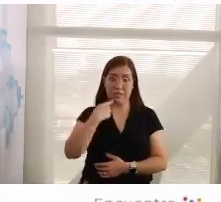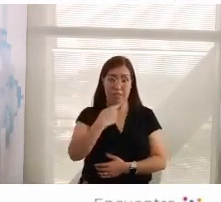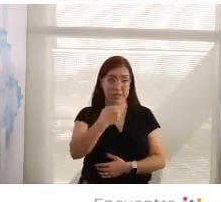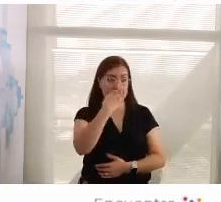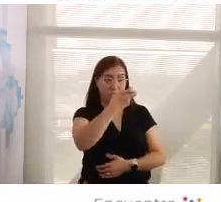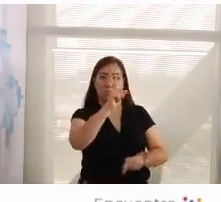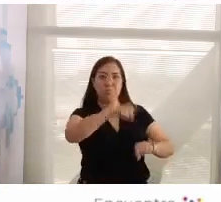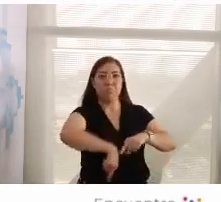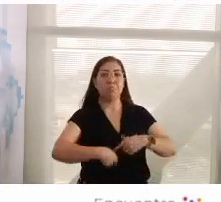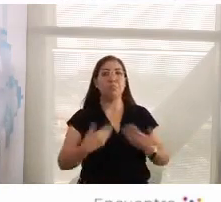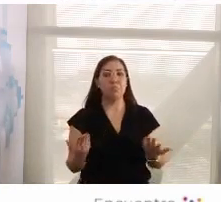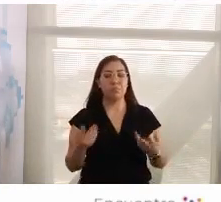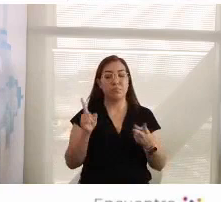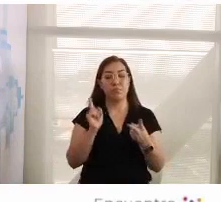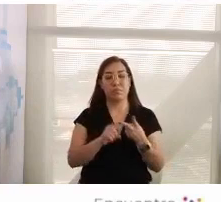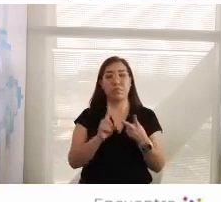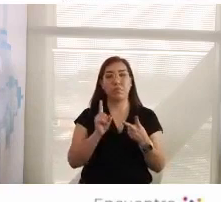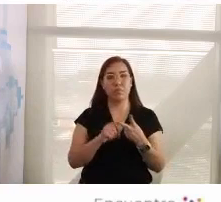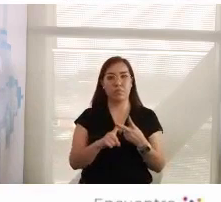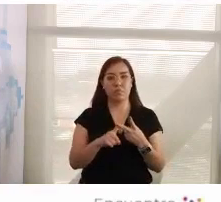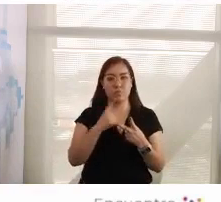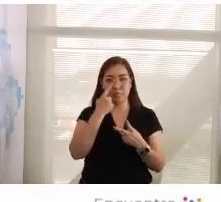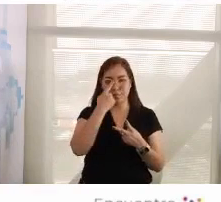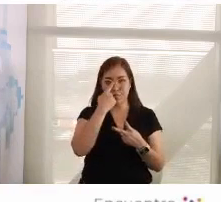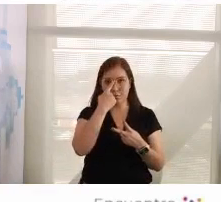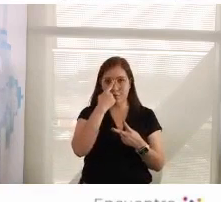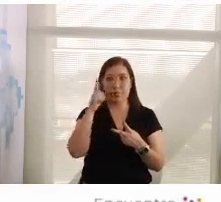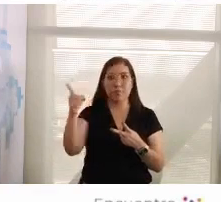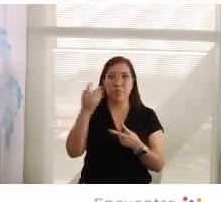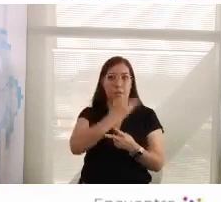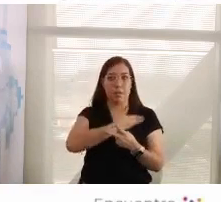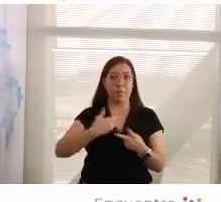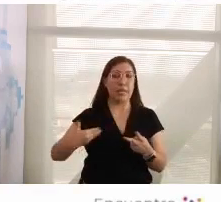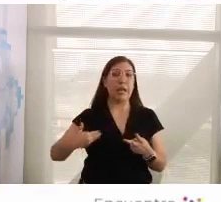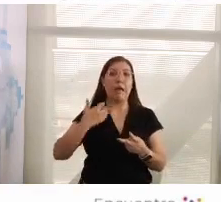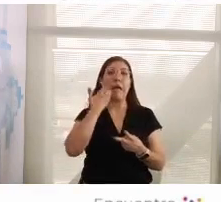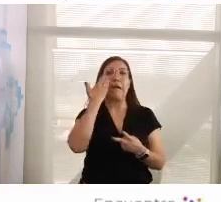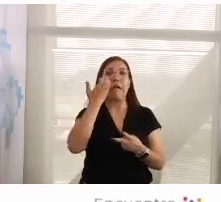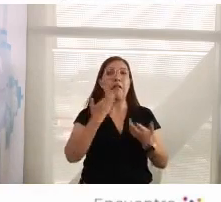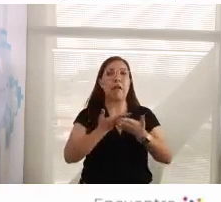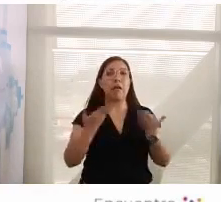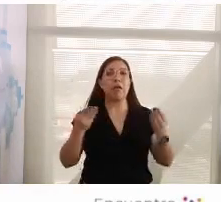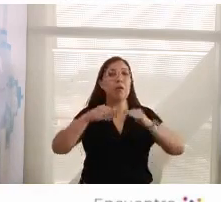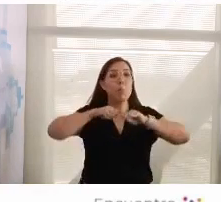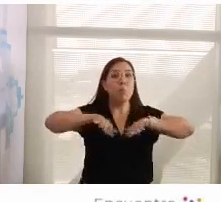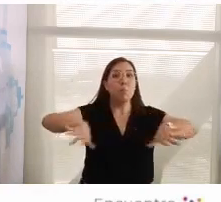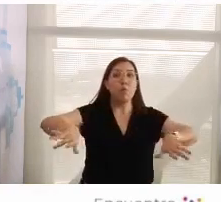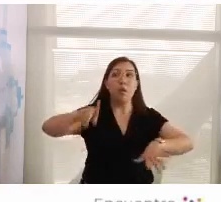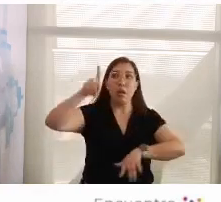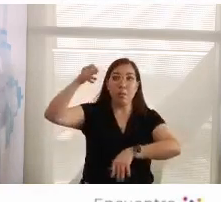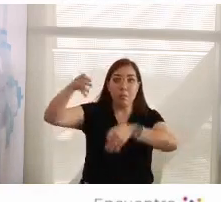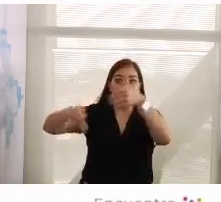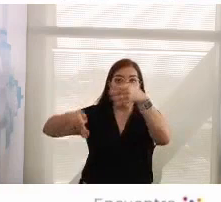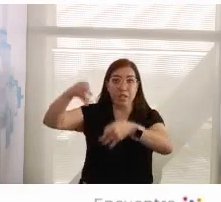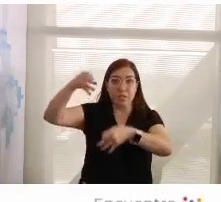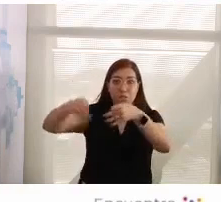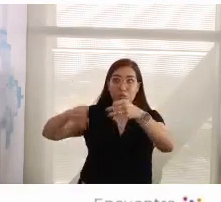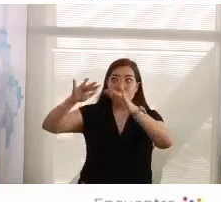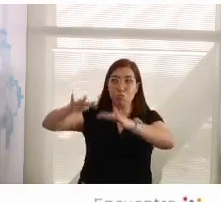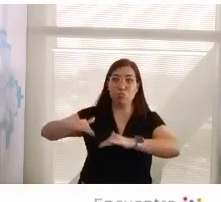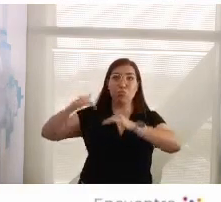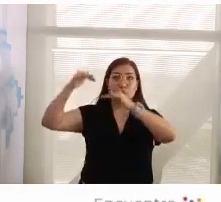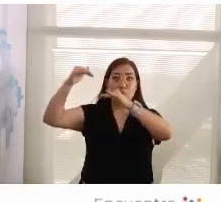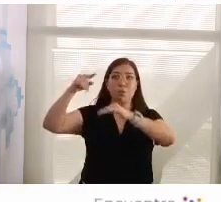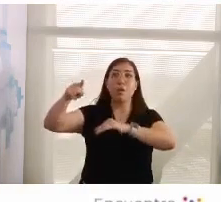abatirlo. Dos, quiere lanzar a votación a los ministros de la Suprema Corte.